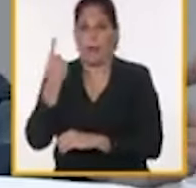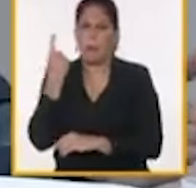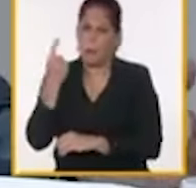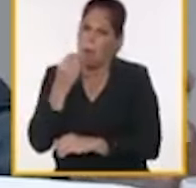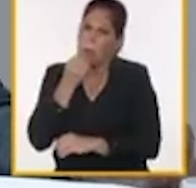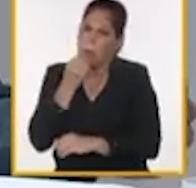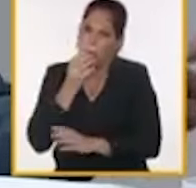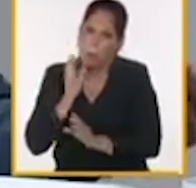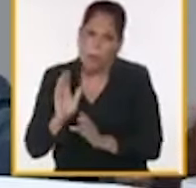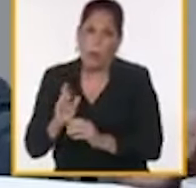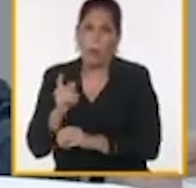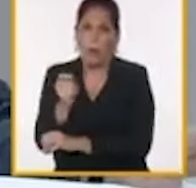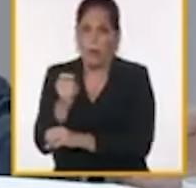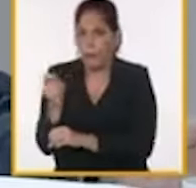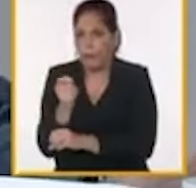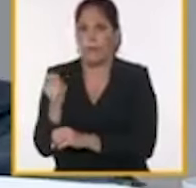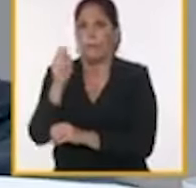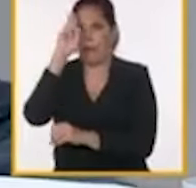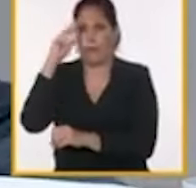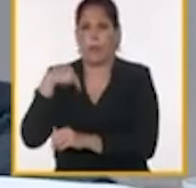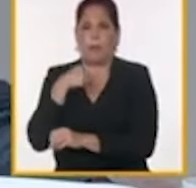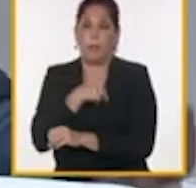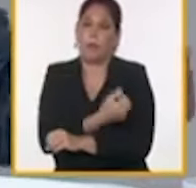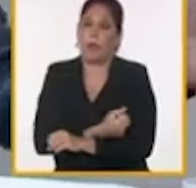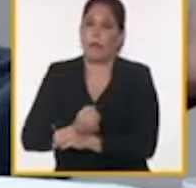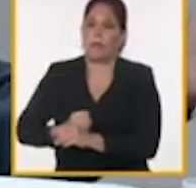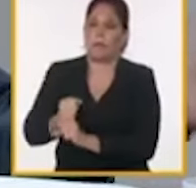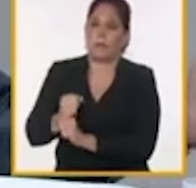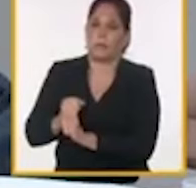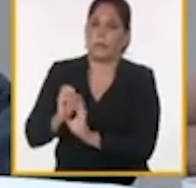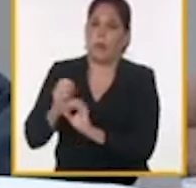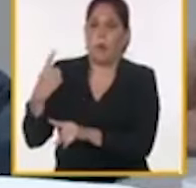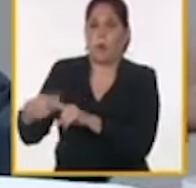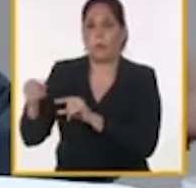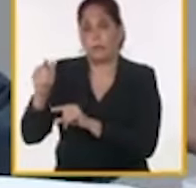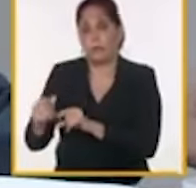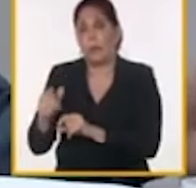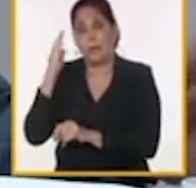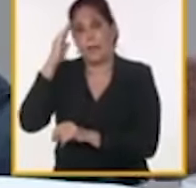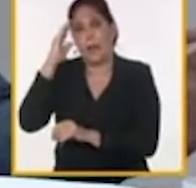tanta posibilidad por el esfuerzo que realizan, que otras personas que sí disponen de la divisa.